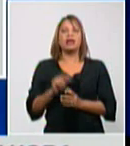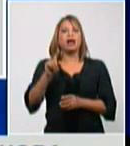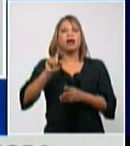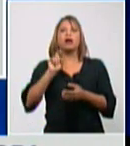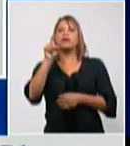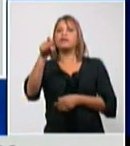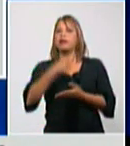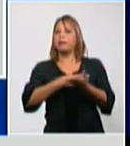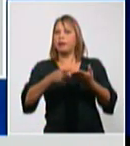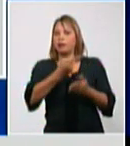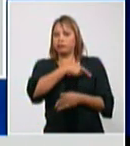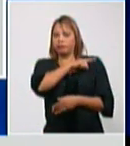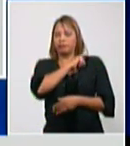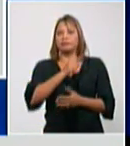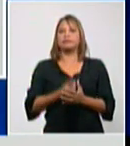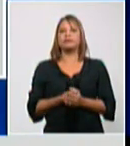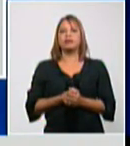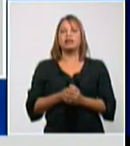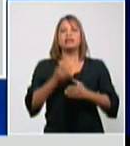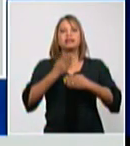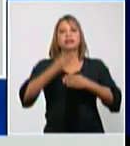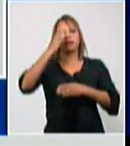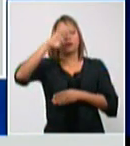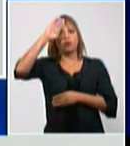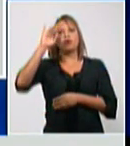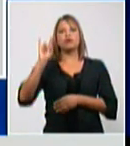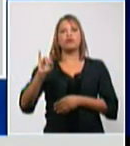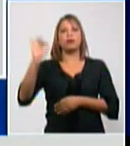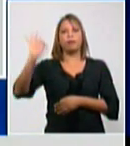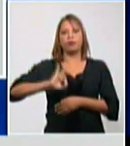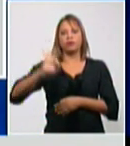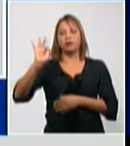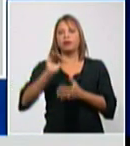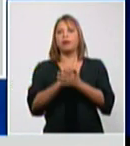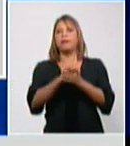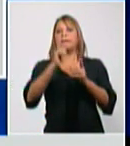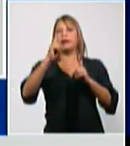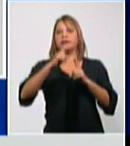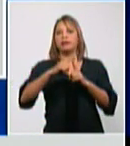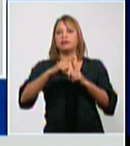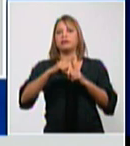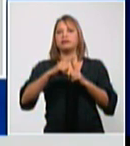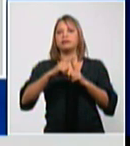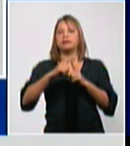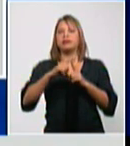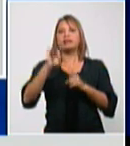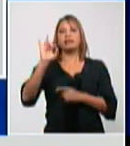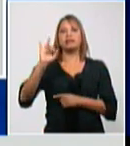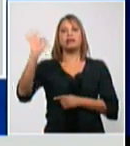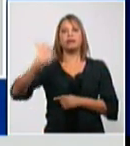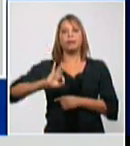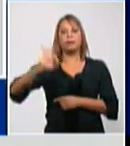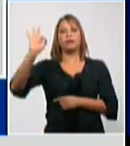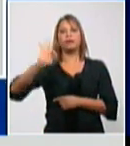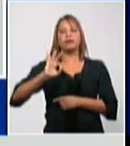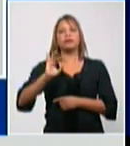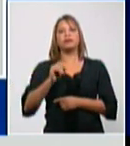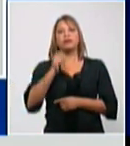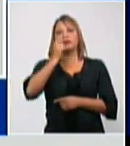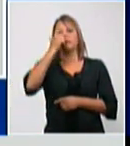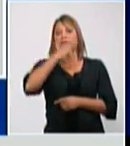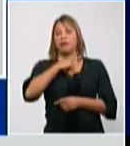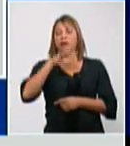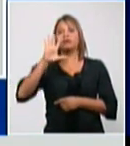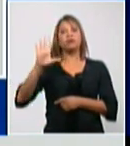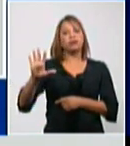Santiago de Cuba con el 9%, Matanzas con el 7%, Ciego con el 5%, al igual